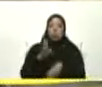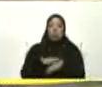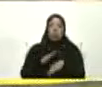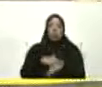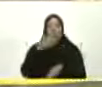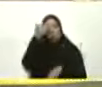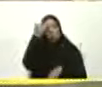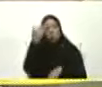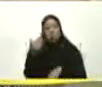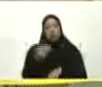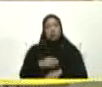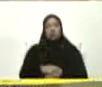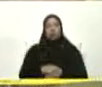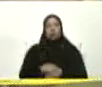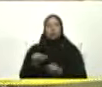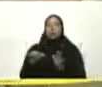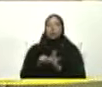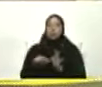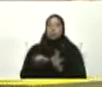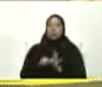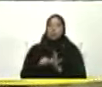saludo Doctora